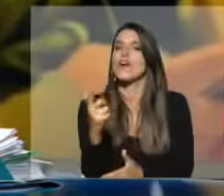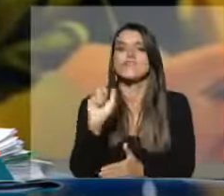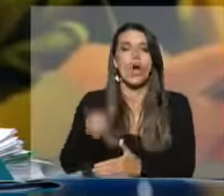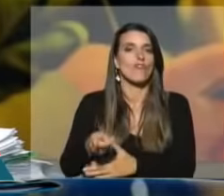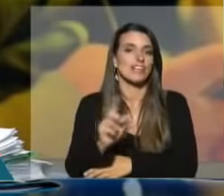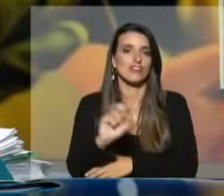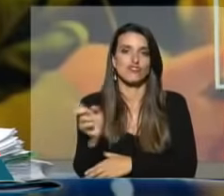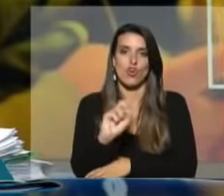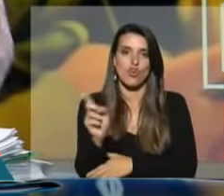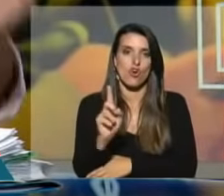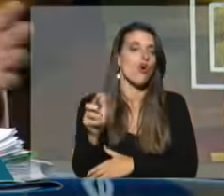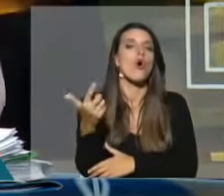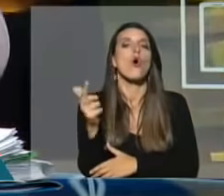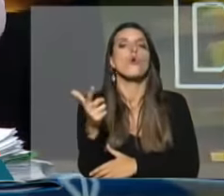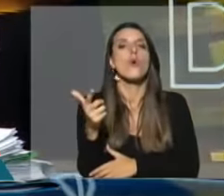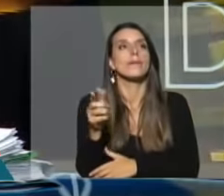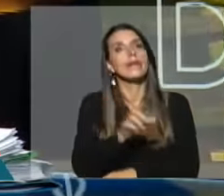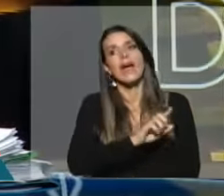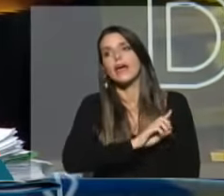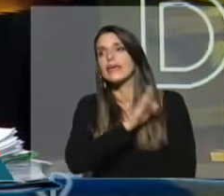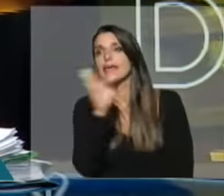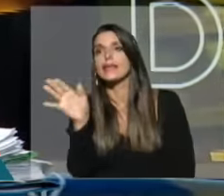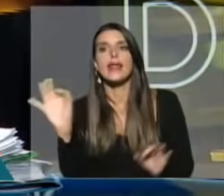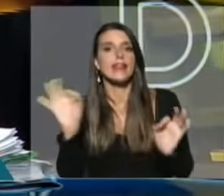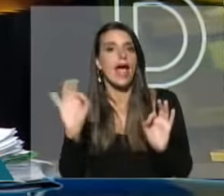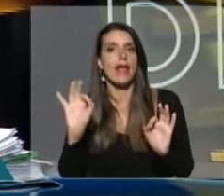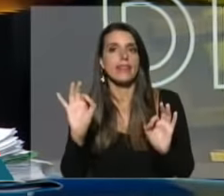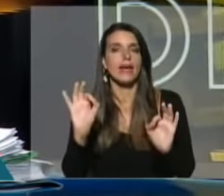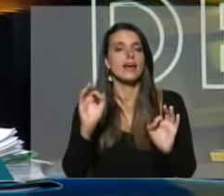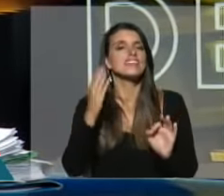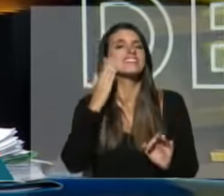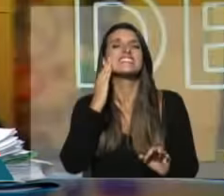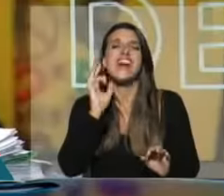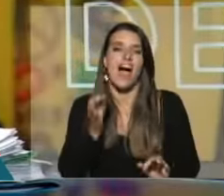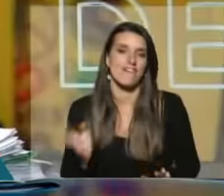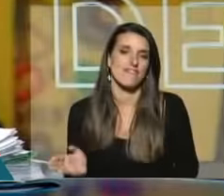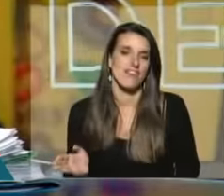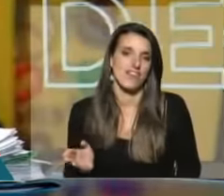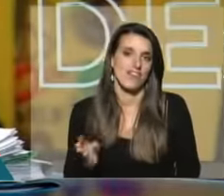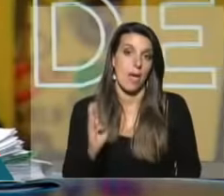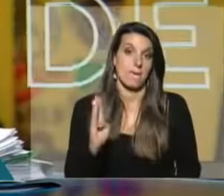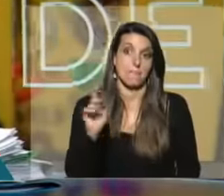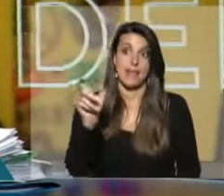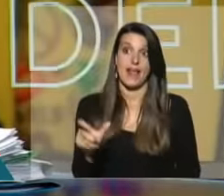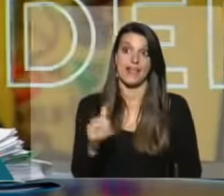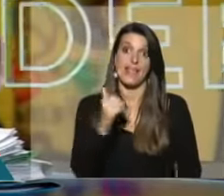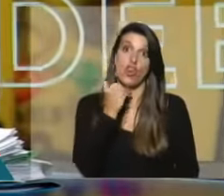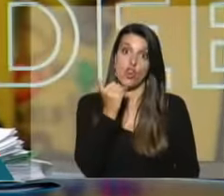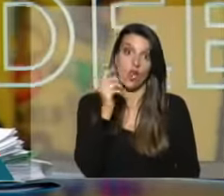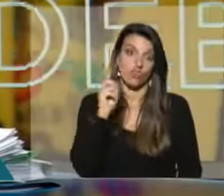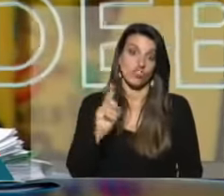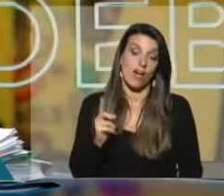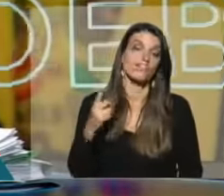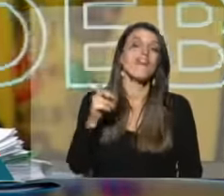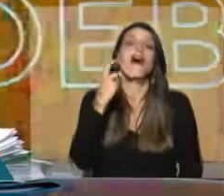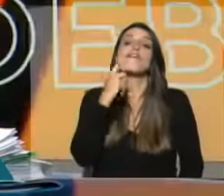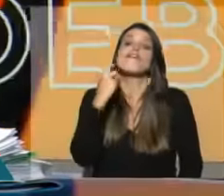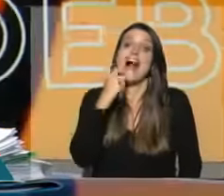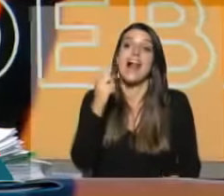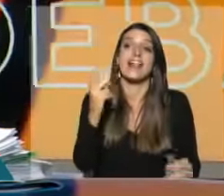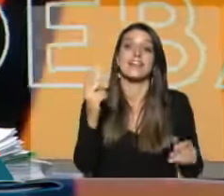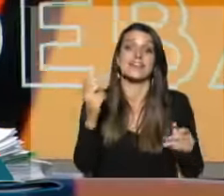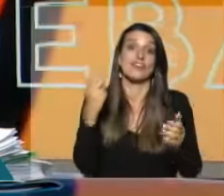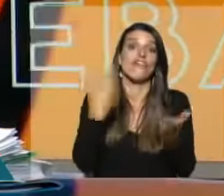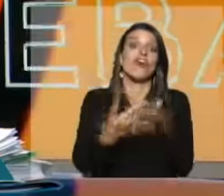había obligación. No tenían que trasladarse ni mucho menos. Él lo sabe. Y si PNADES no lo sabe, entonces faltó esa sesión del